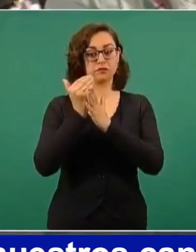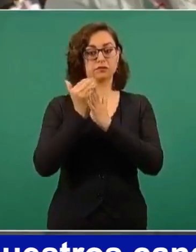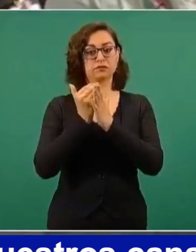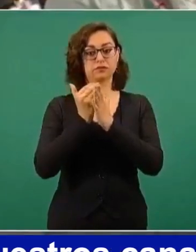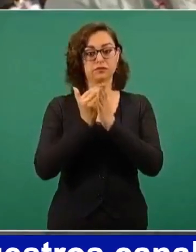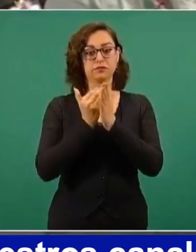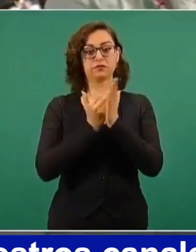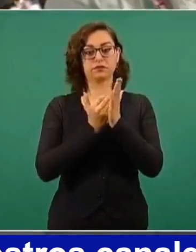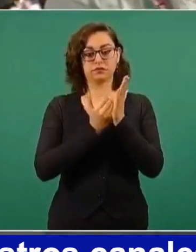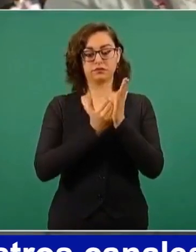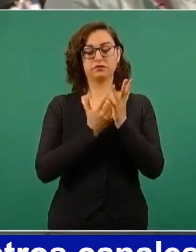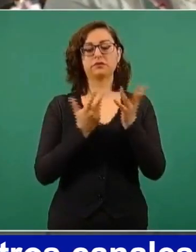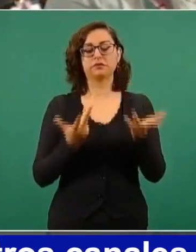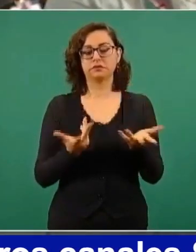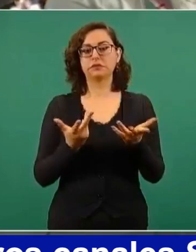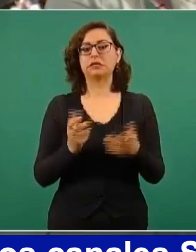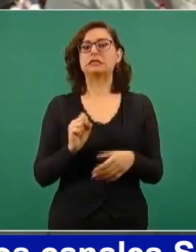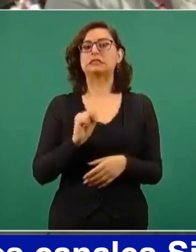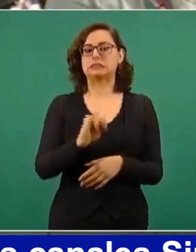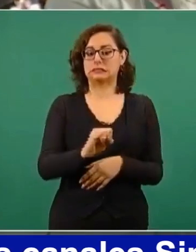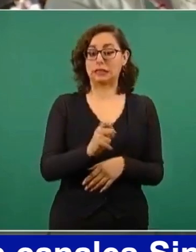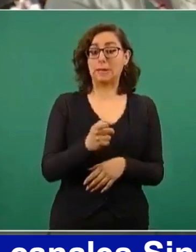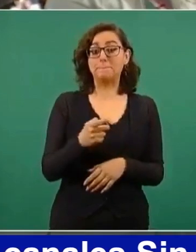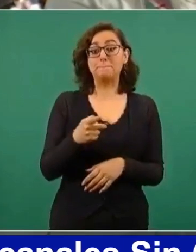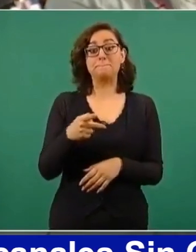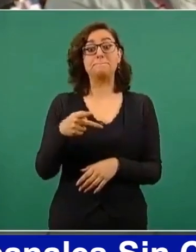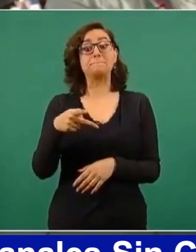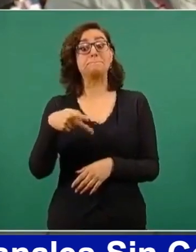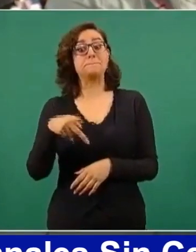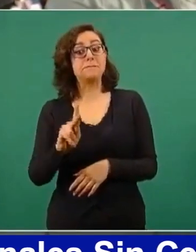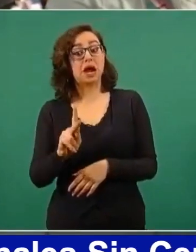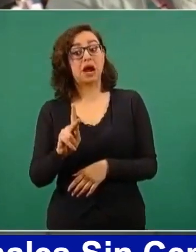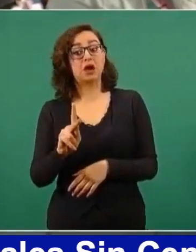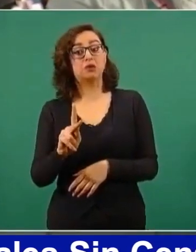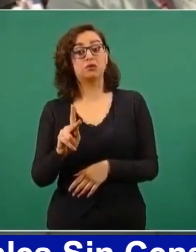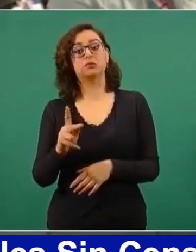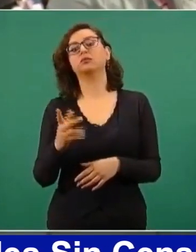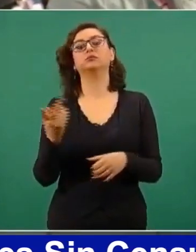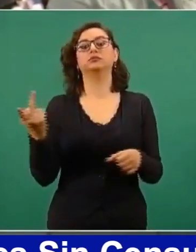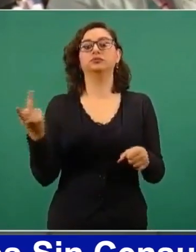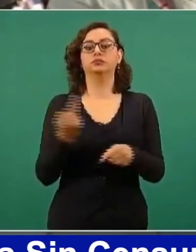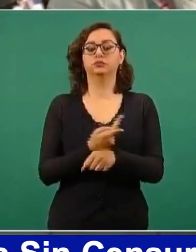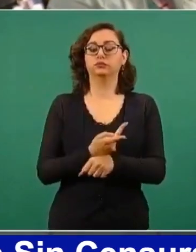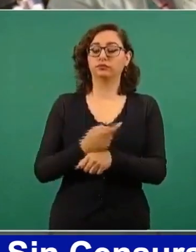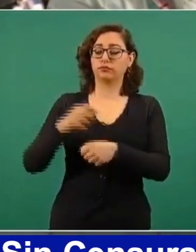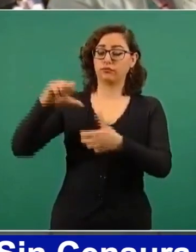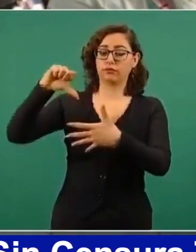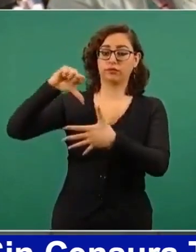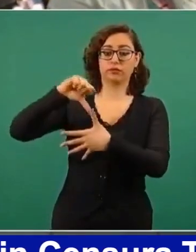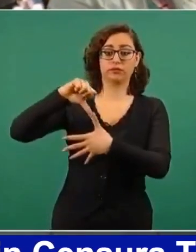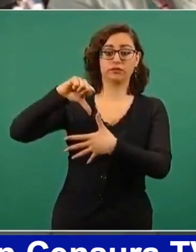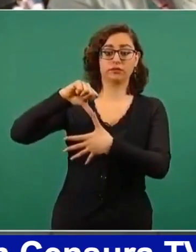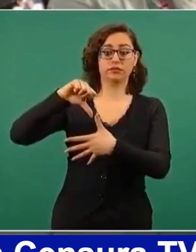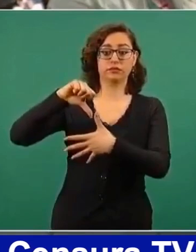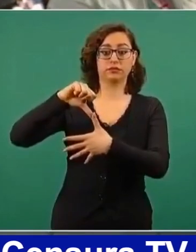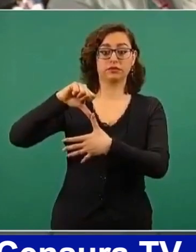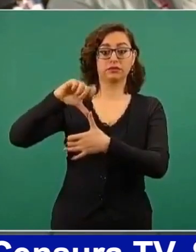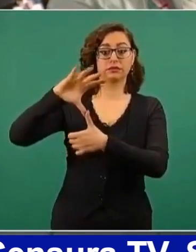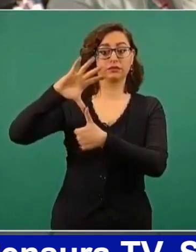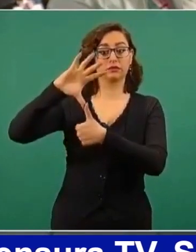la pandemia, pero en el resto del continente, en Sudamérica, en Norteamérica,